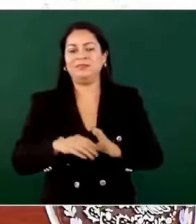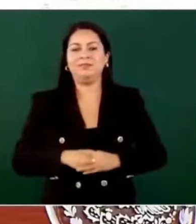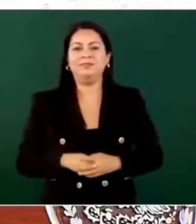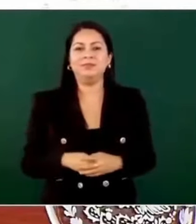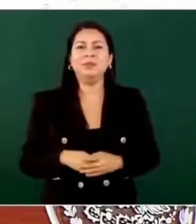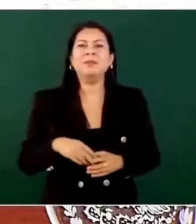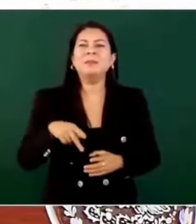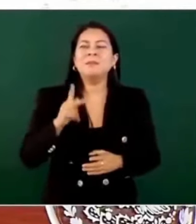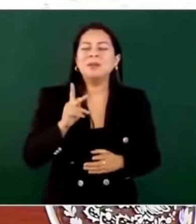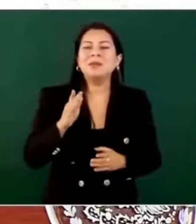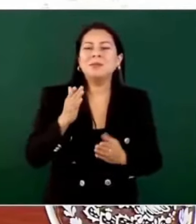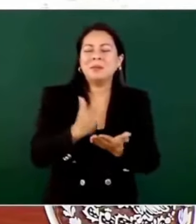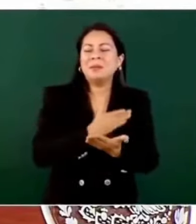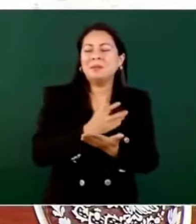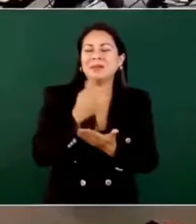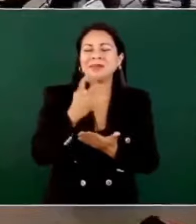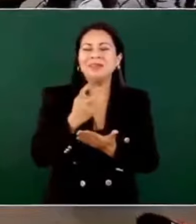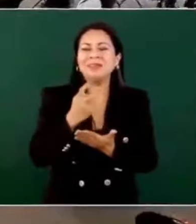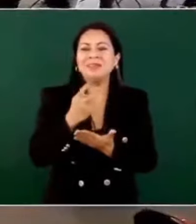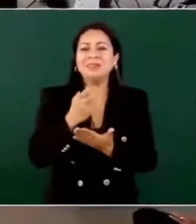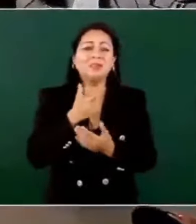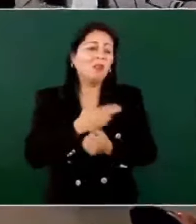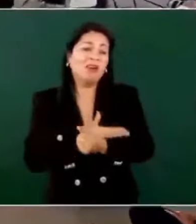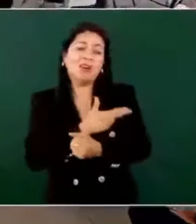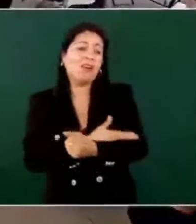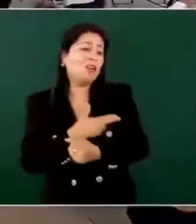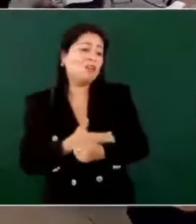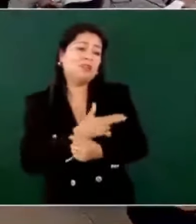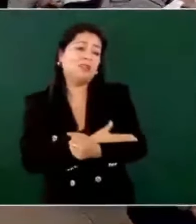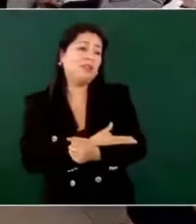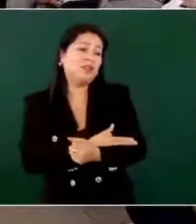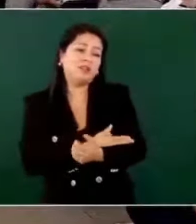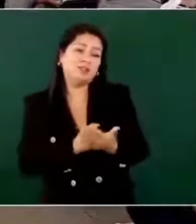Pero además eso, soy muy leal, muy leal, muy leal.